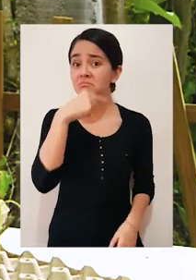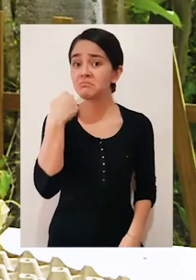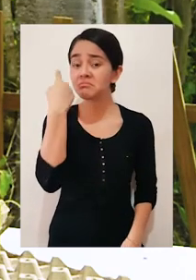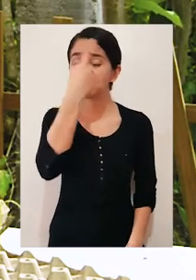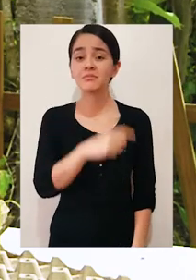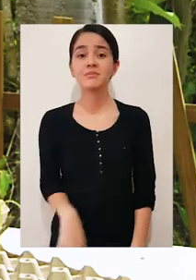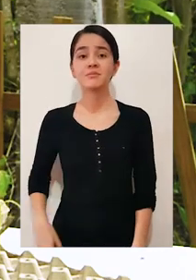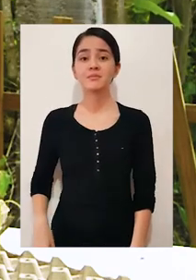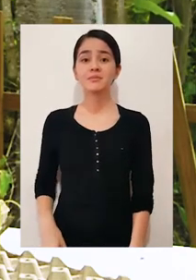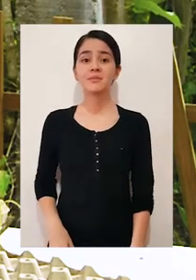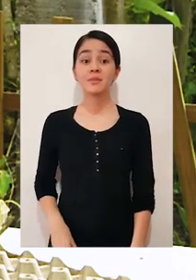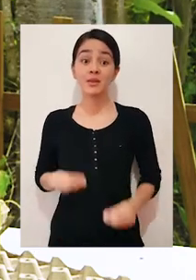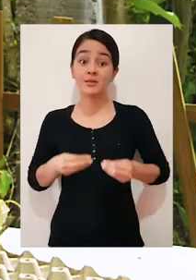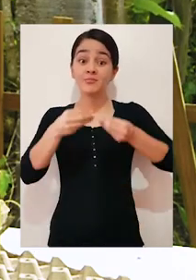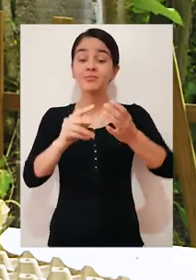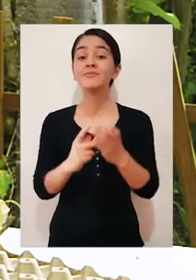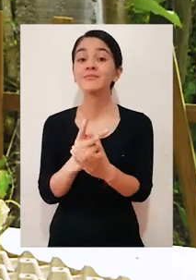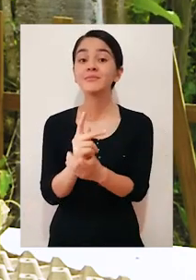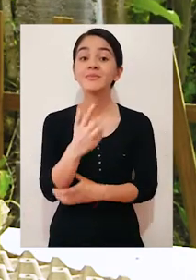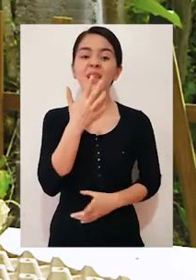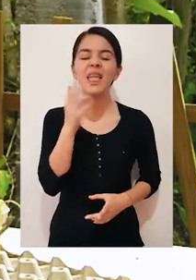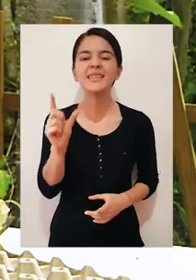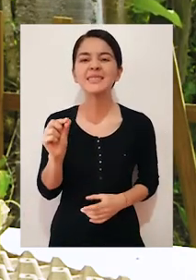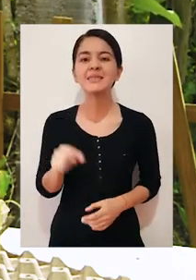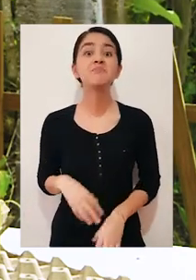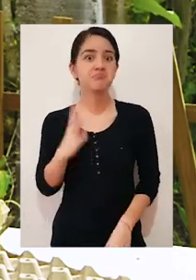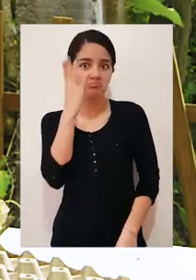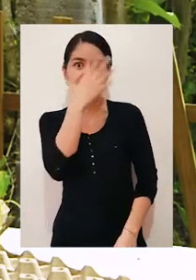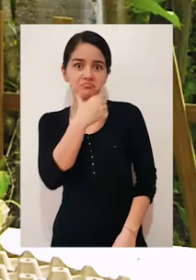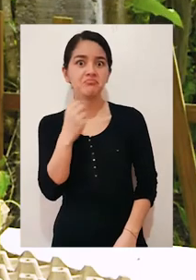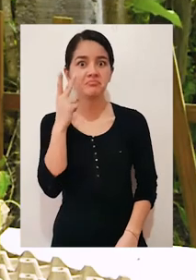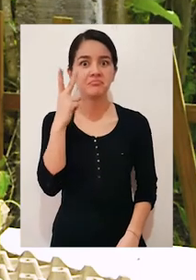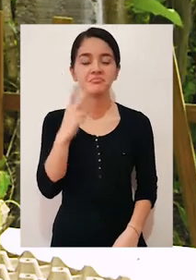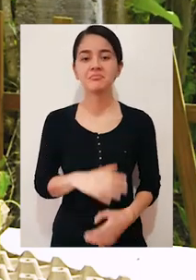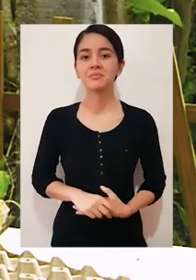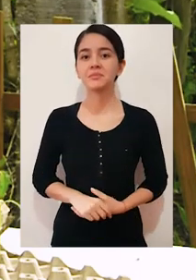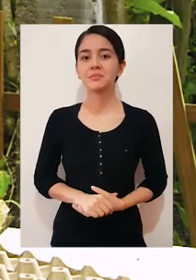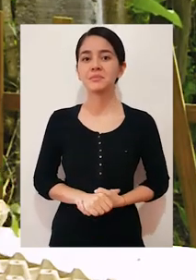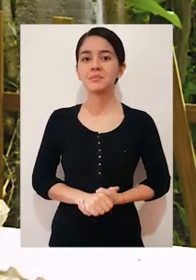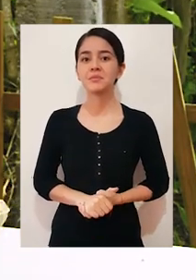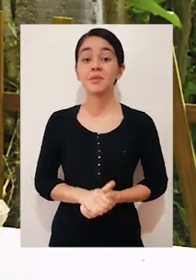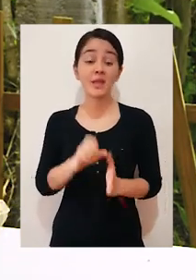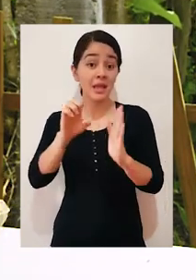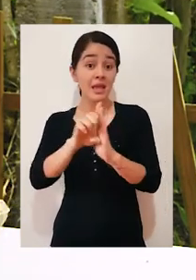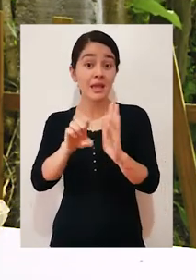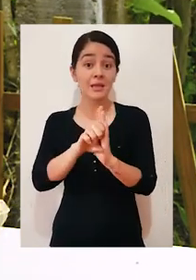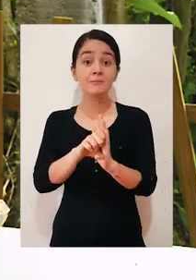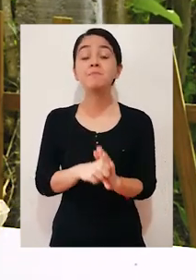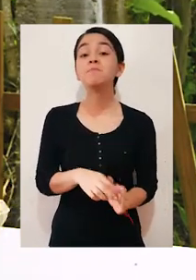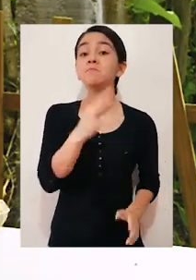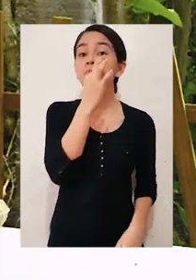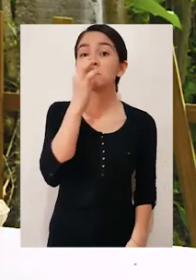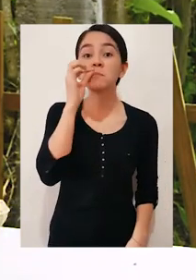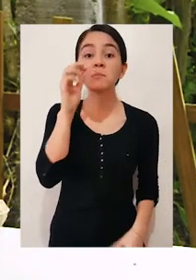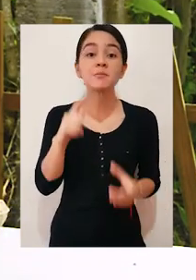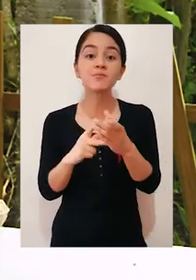una sábila. Y se miran bastante bonitos. Aquí tengo un ejemplo de un huerto que yo